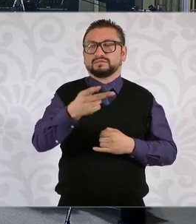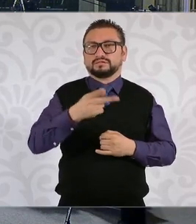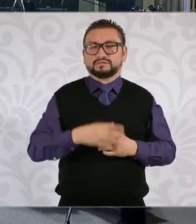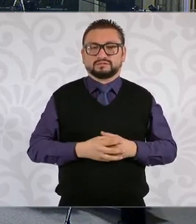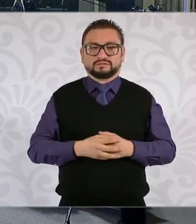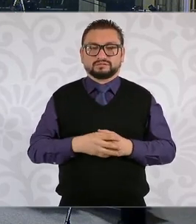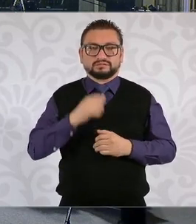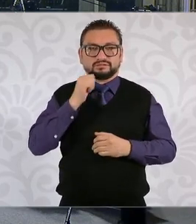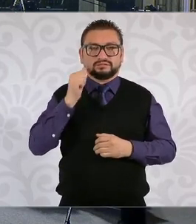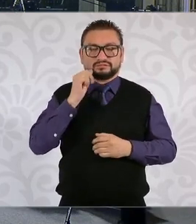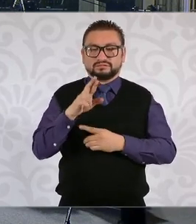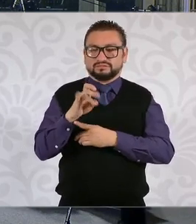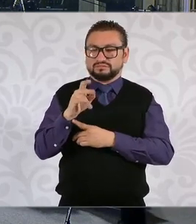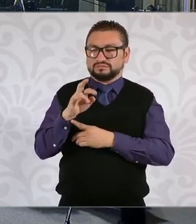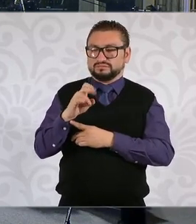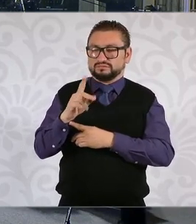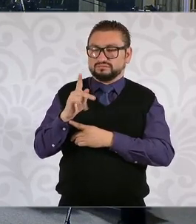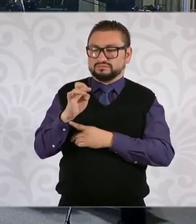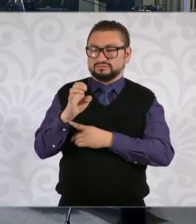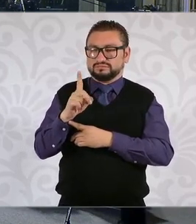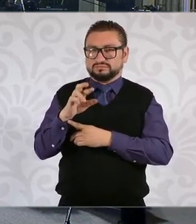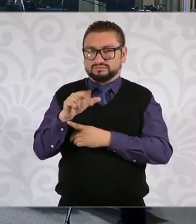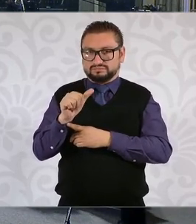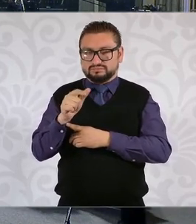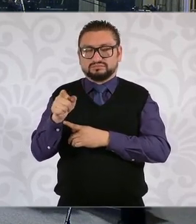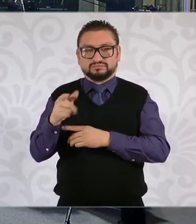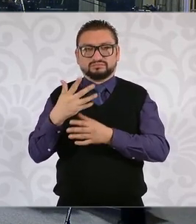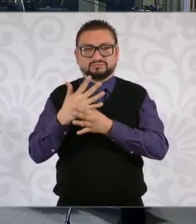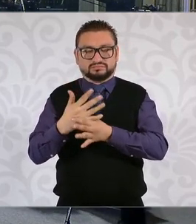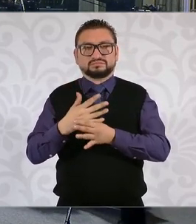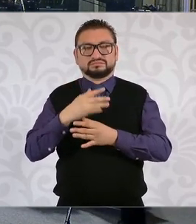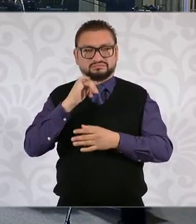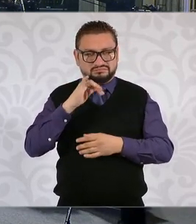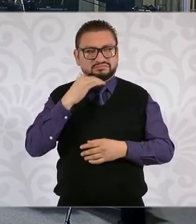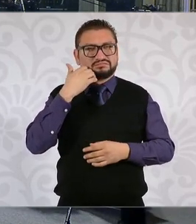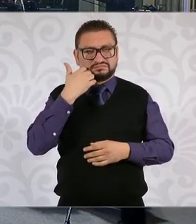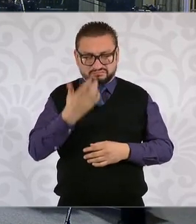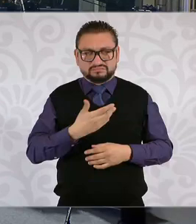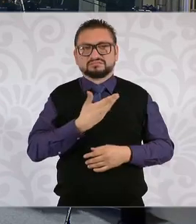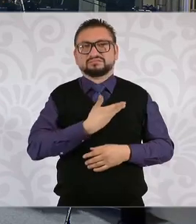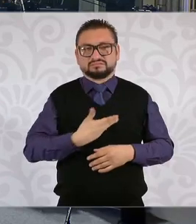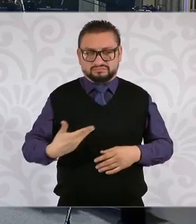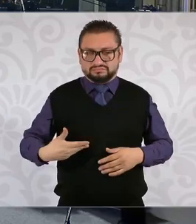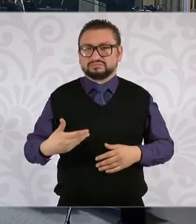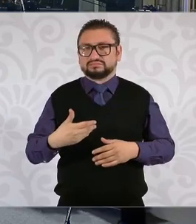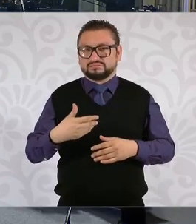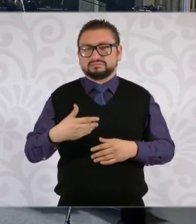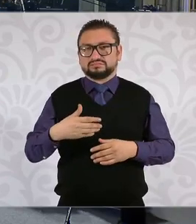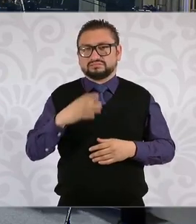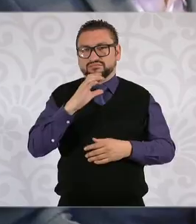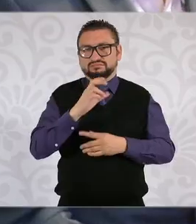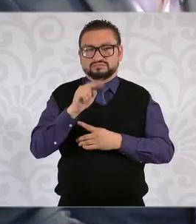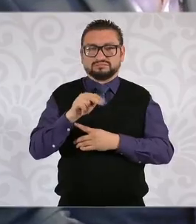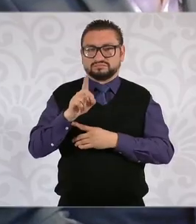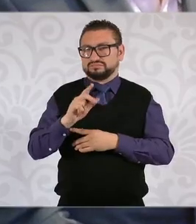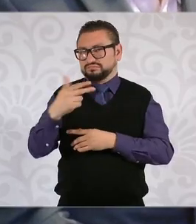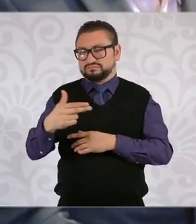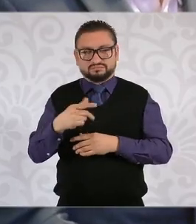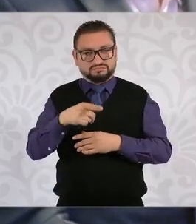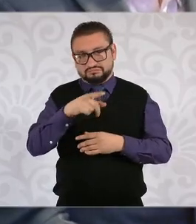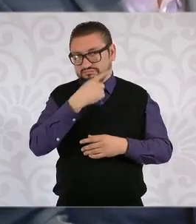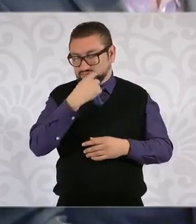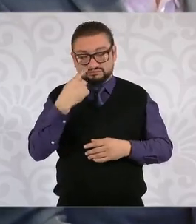ayer Rosario Piedra dice que sí quiere ir por la… mantenerse como presidenta de la CNDH. Usted, ¿cómo la ve?